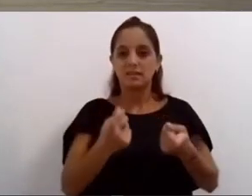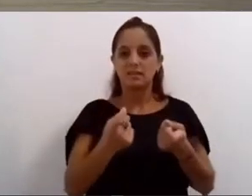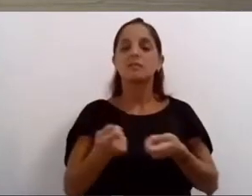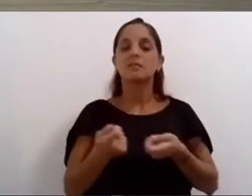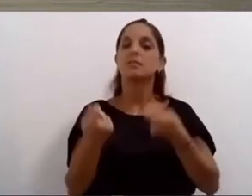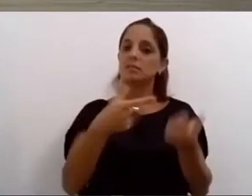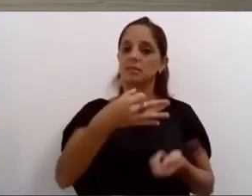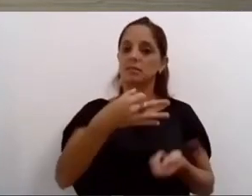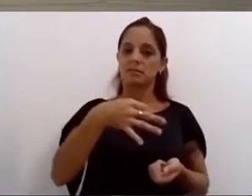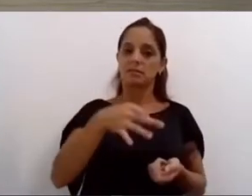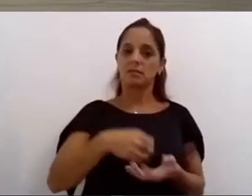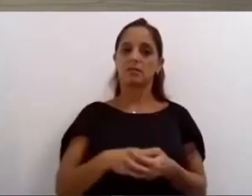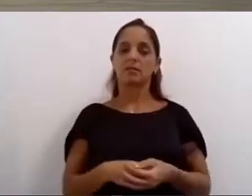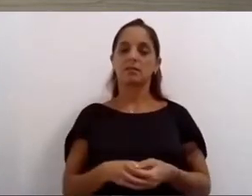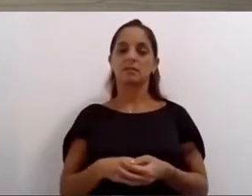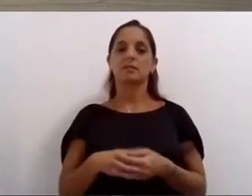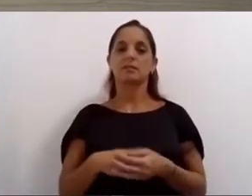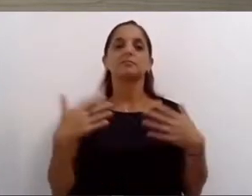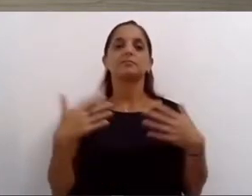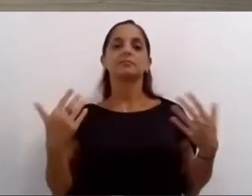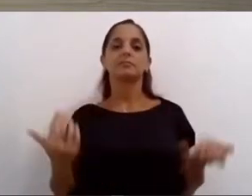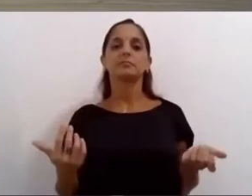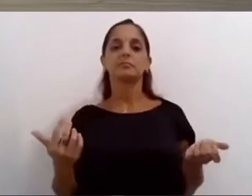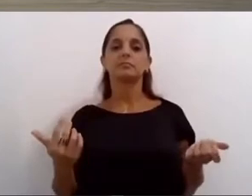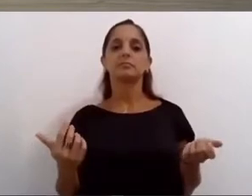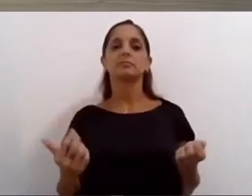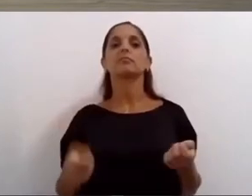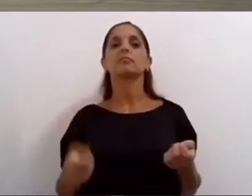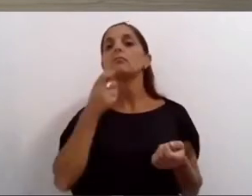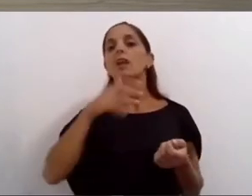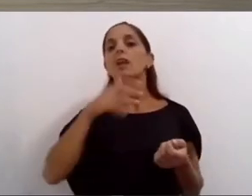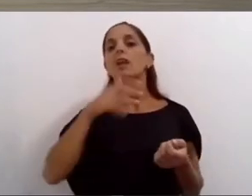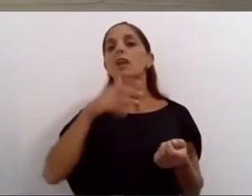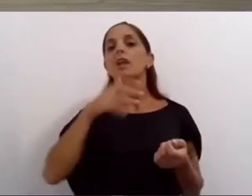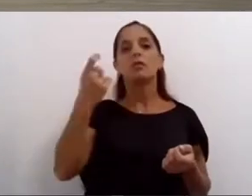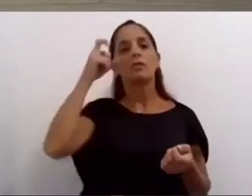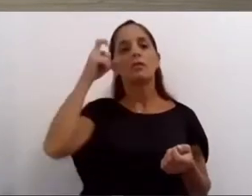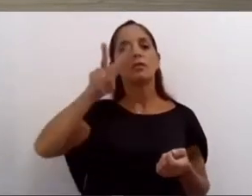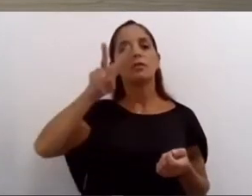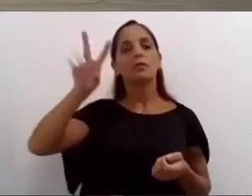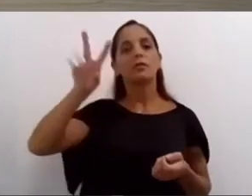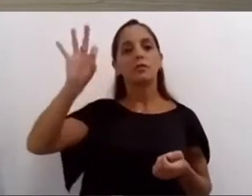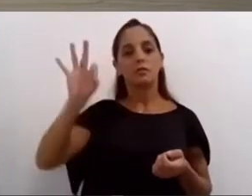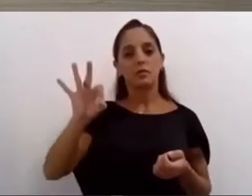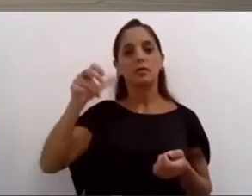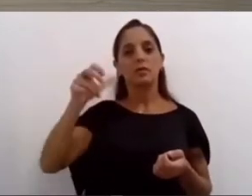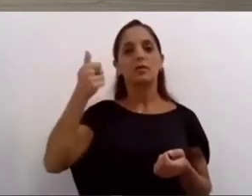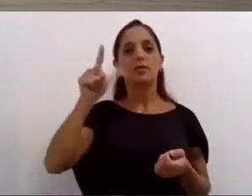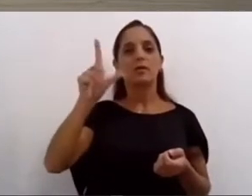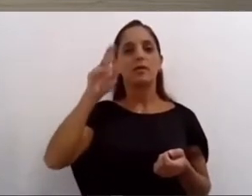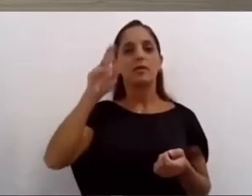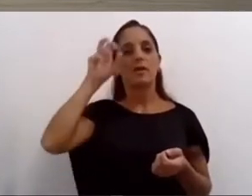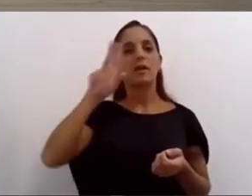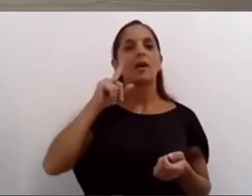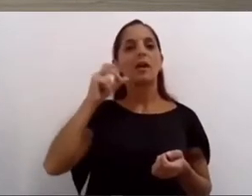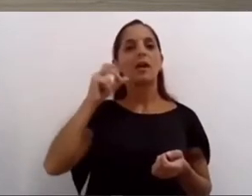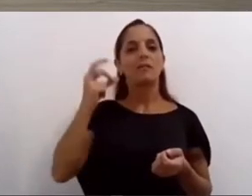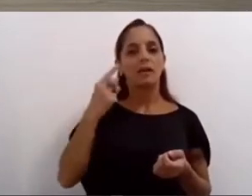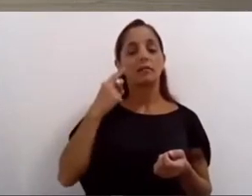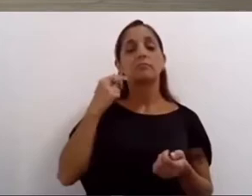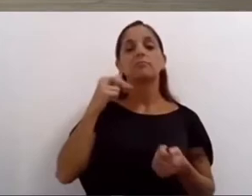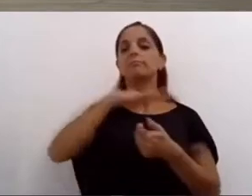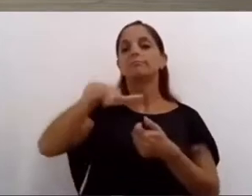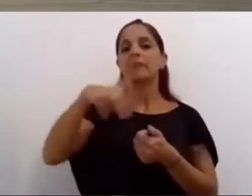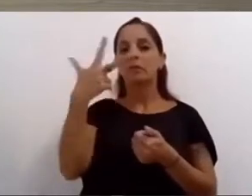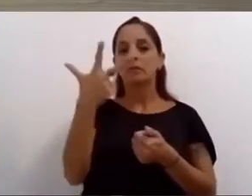que lo hacen en Cañaveral en Nuevo Alberdi y en Los Unidos también llevaremos adelante proyectos de obras que